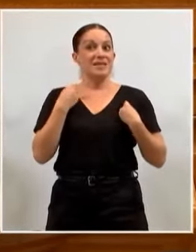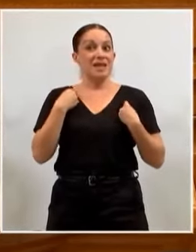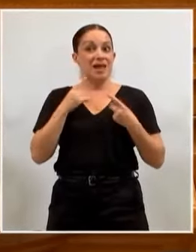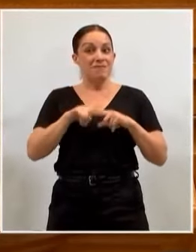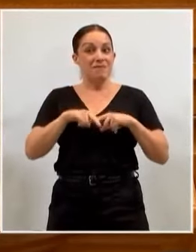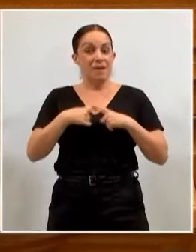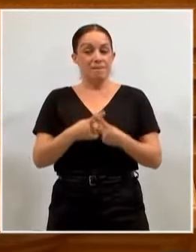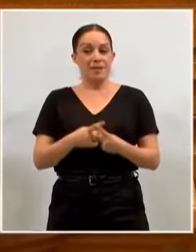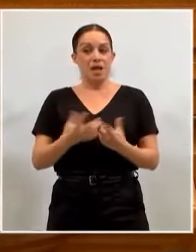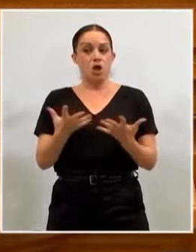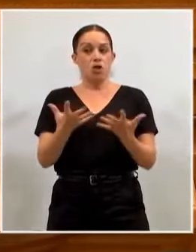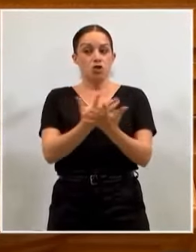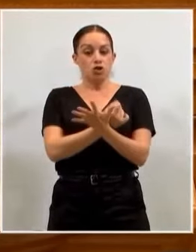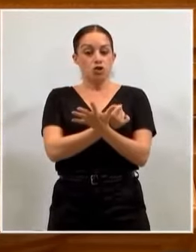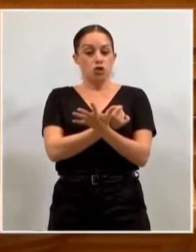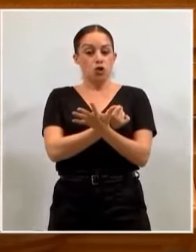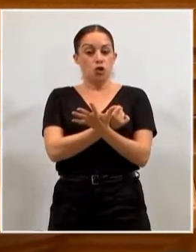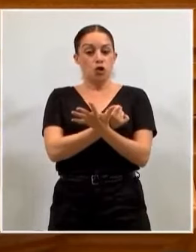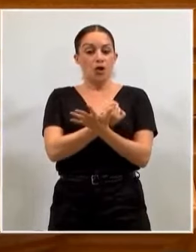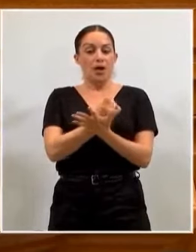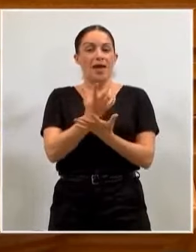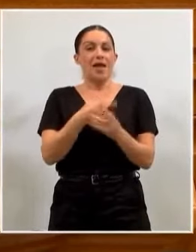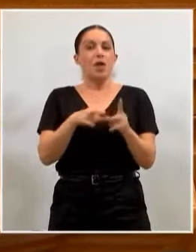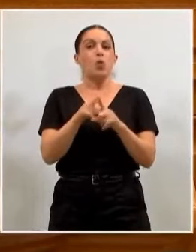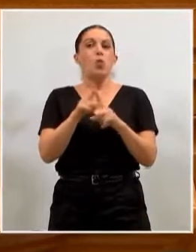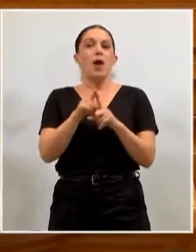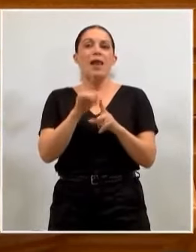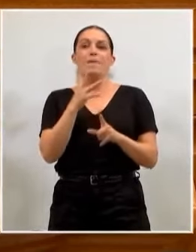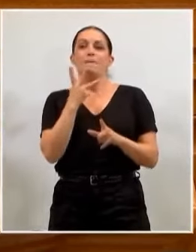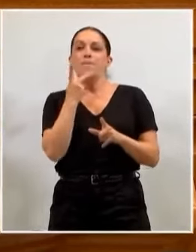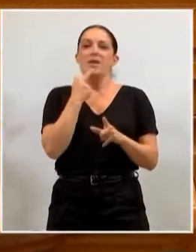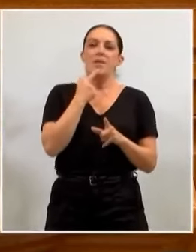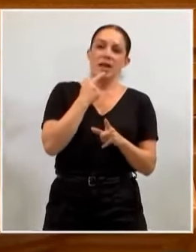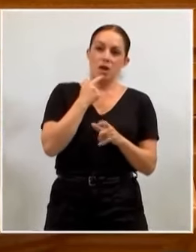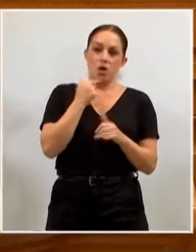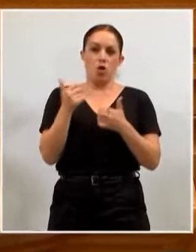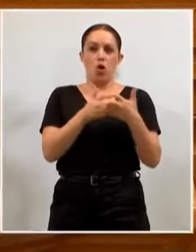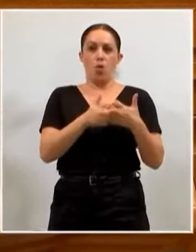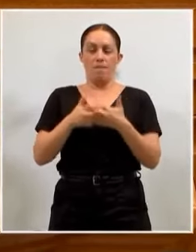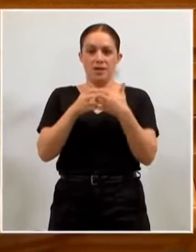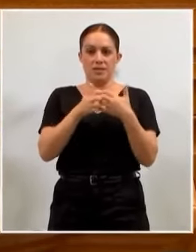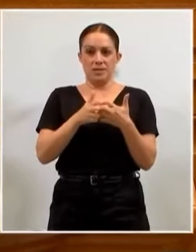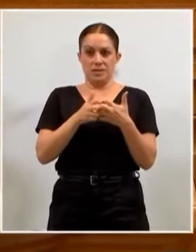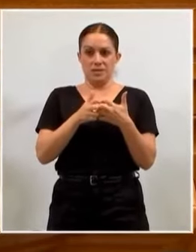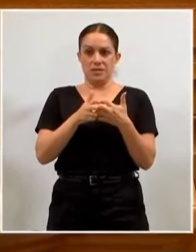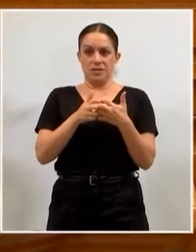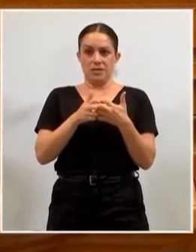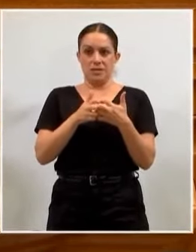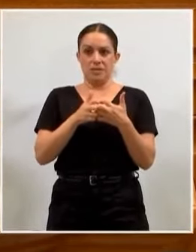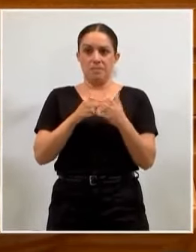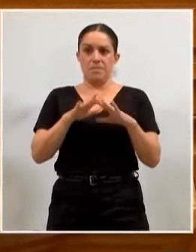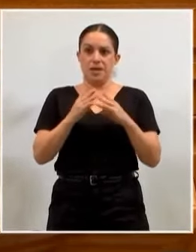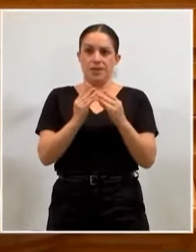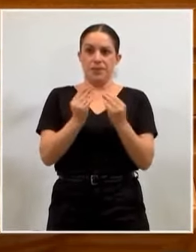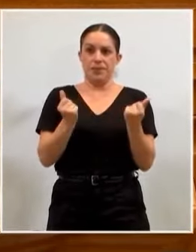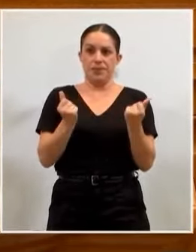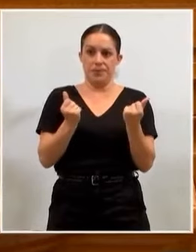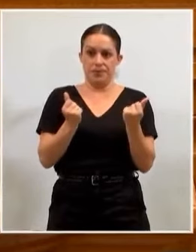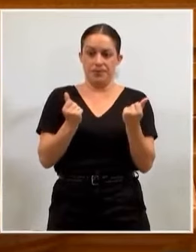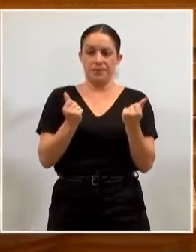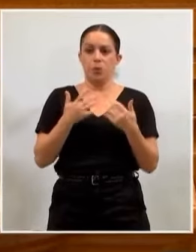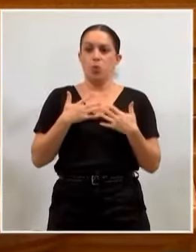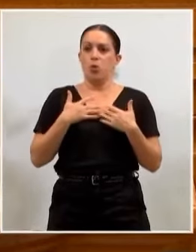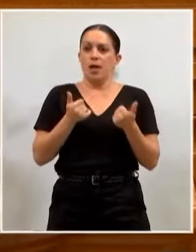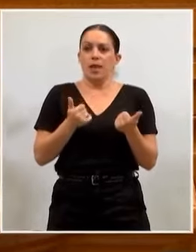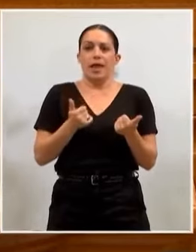combatir todo tipo de privilegios. Ese es el objetivo de mi vida desde el punto de vista del compromiso político. Combatir cualquier